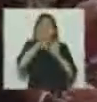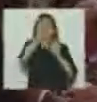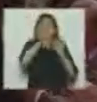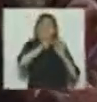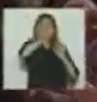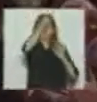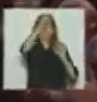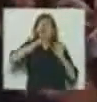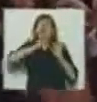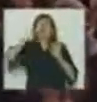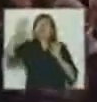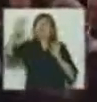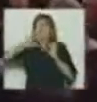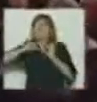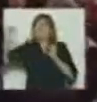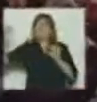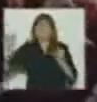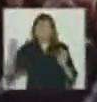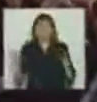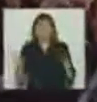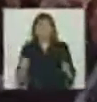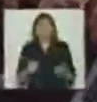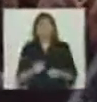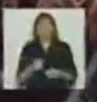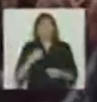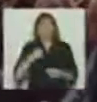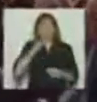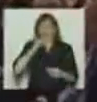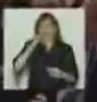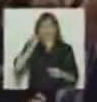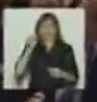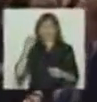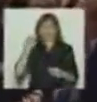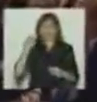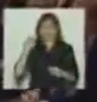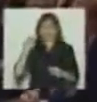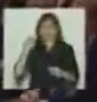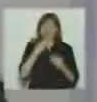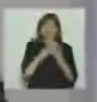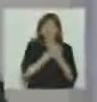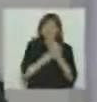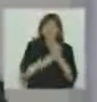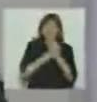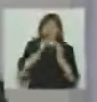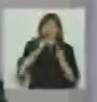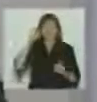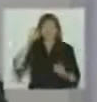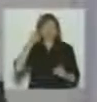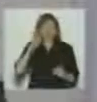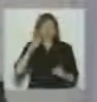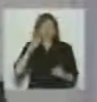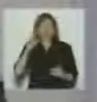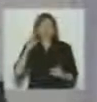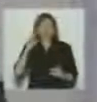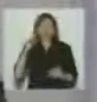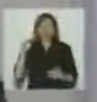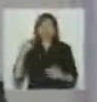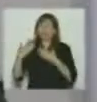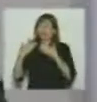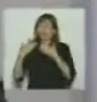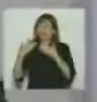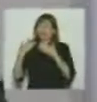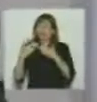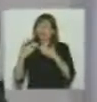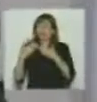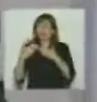Me decía recién el ministro De Vido, cuando le preguntaba cuándo llegamos a la totalidad, me dice que este